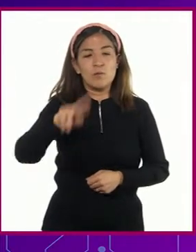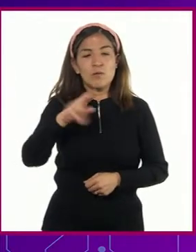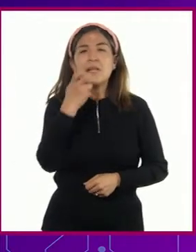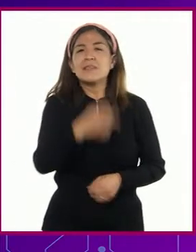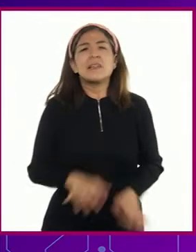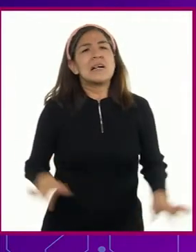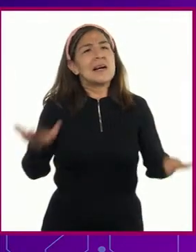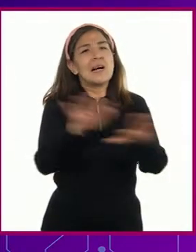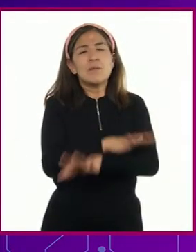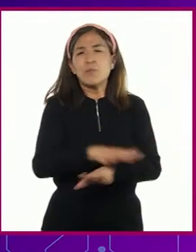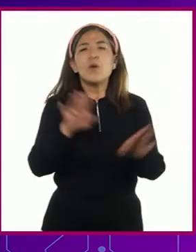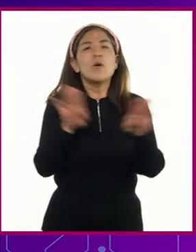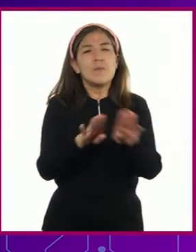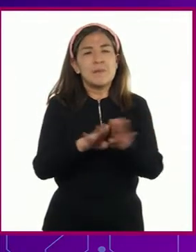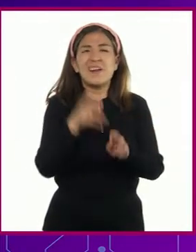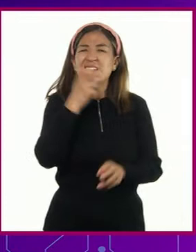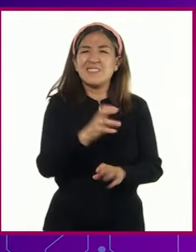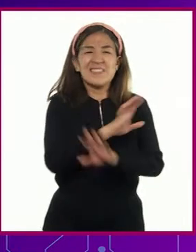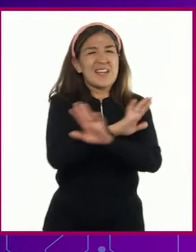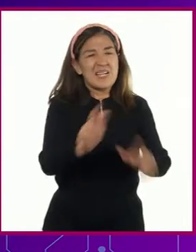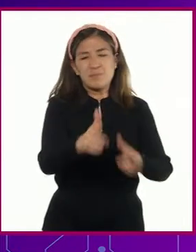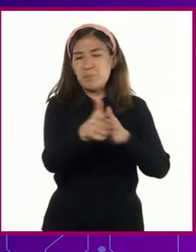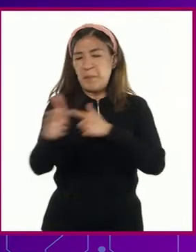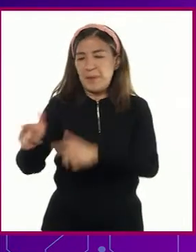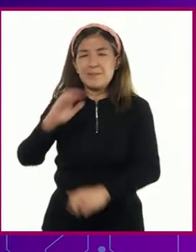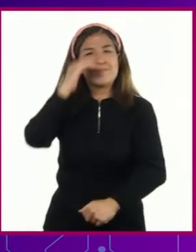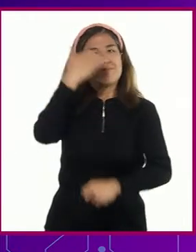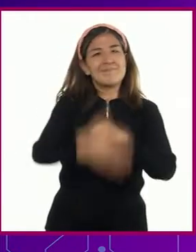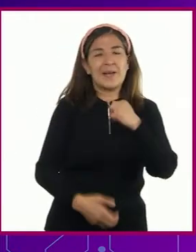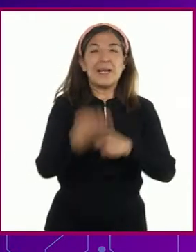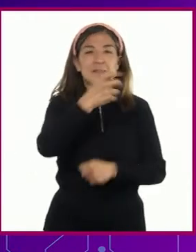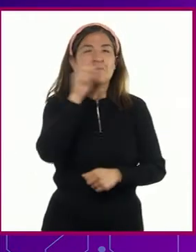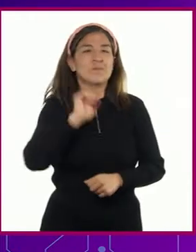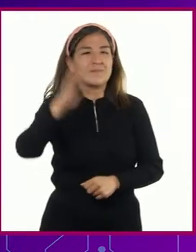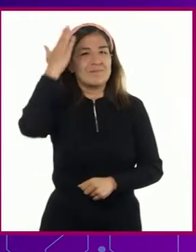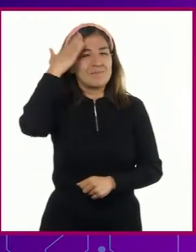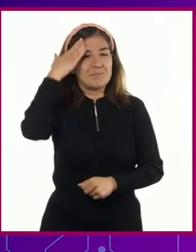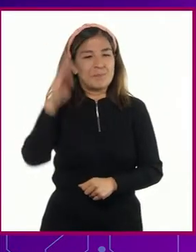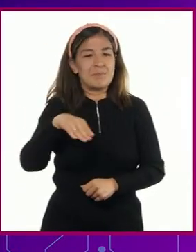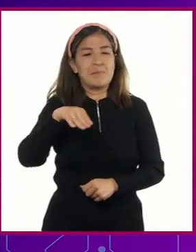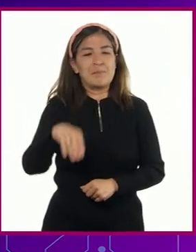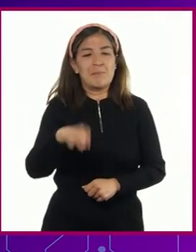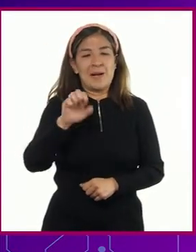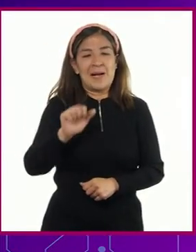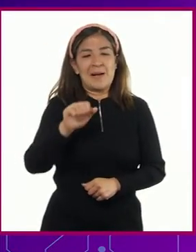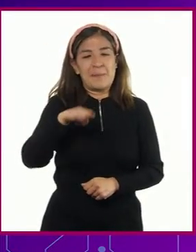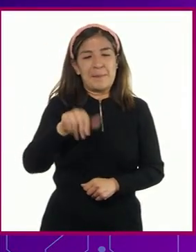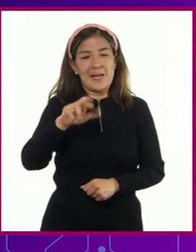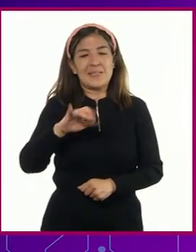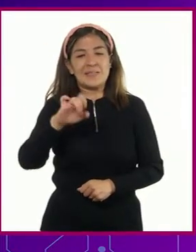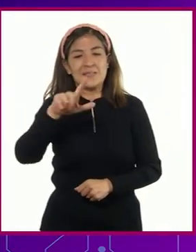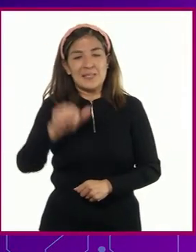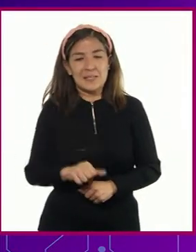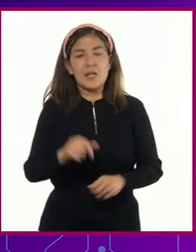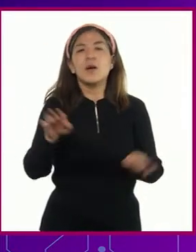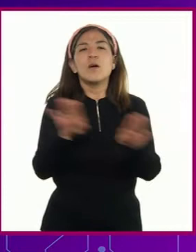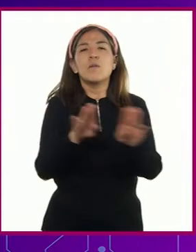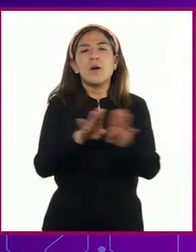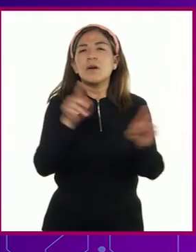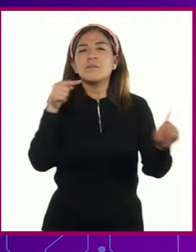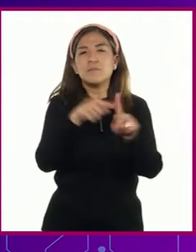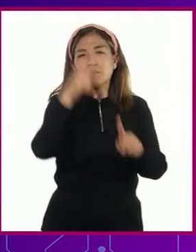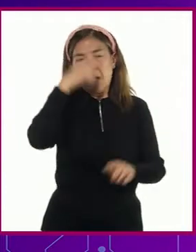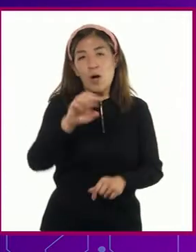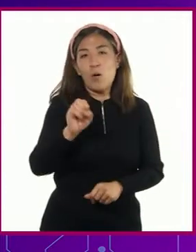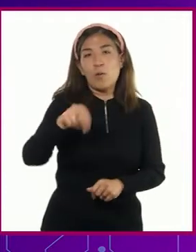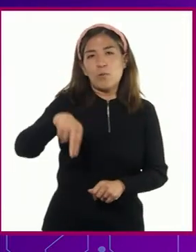llegó con el silencio de las armas. Marisela Flores, lideresa de FARC en Melissa Jaime Ochoa, misión de verificación